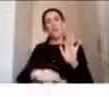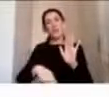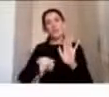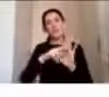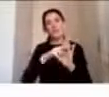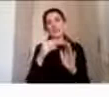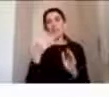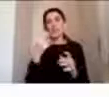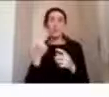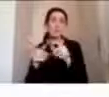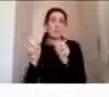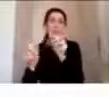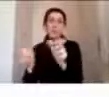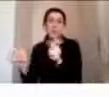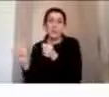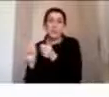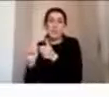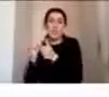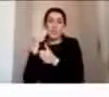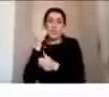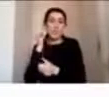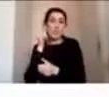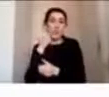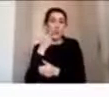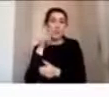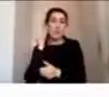del niño o niña que ha tenido una lesión cerebral